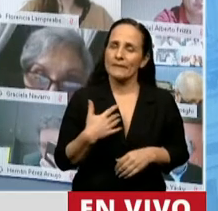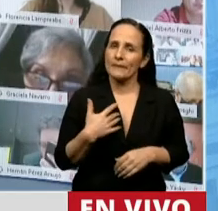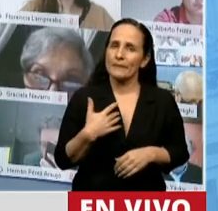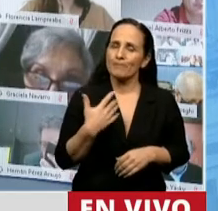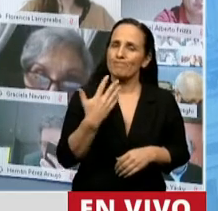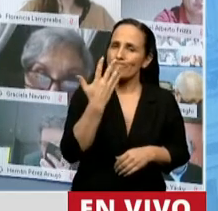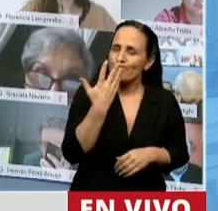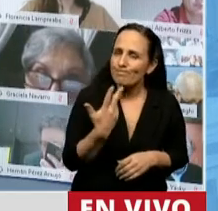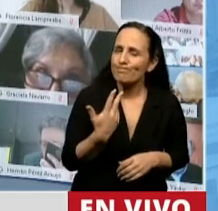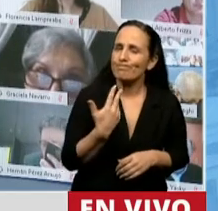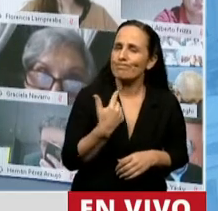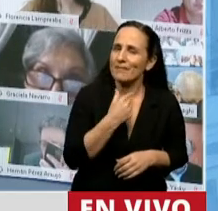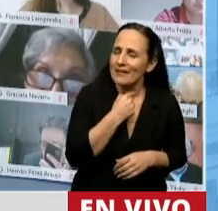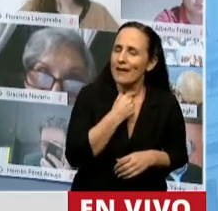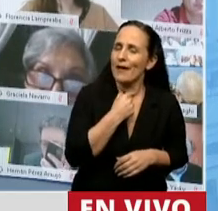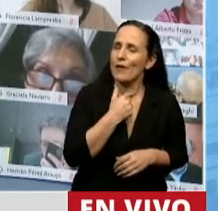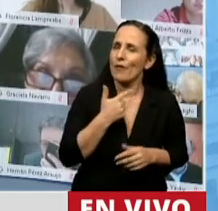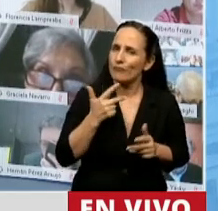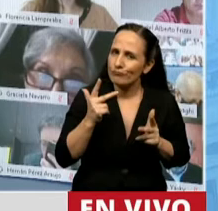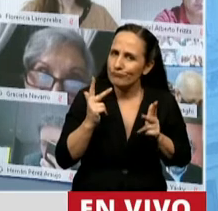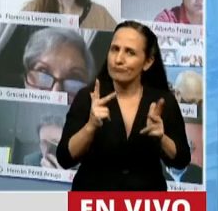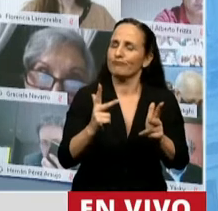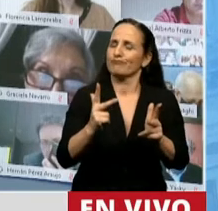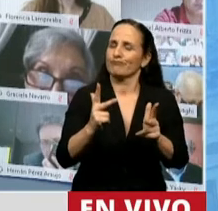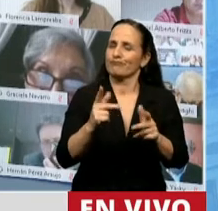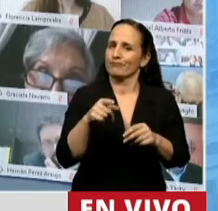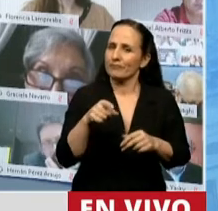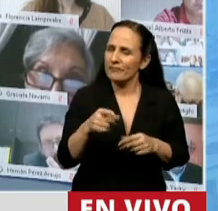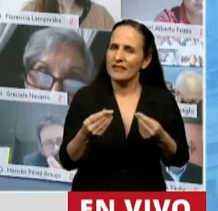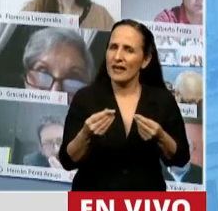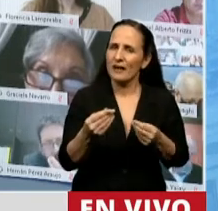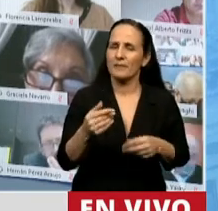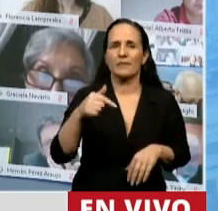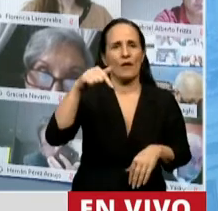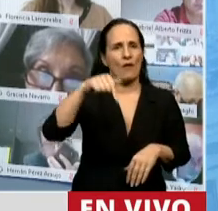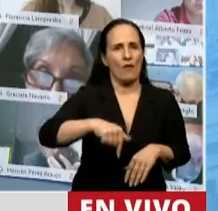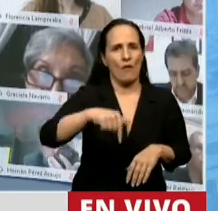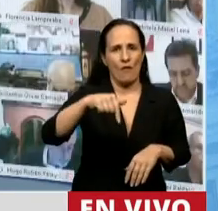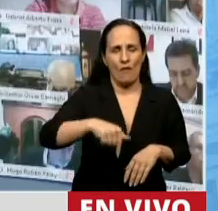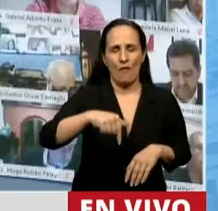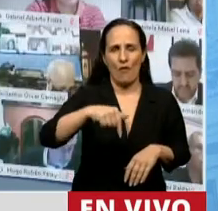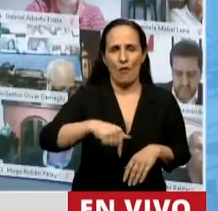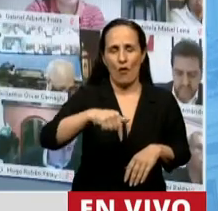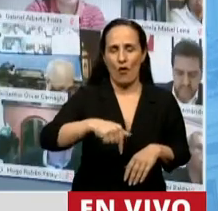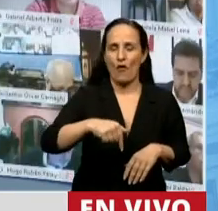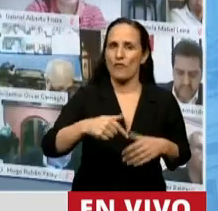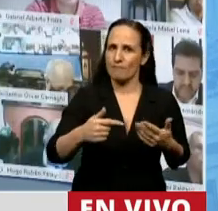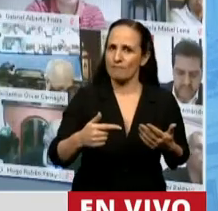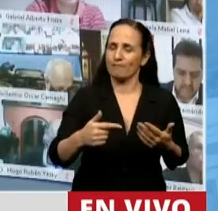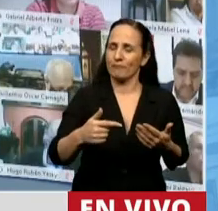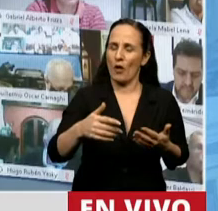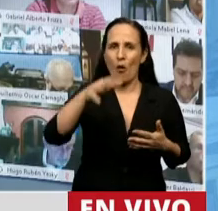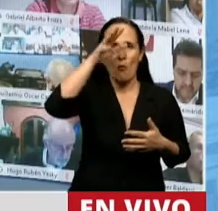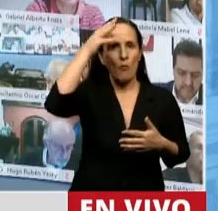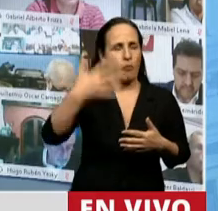resaltar y rescatar que hoy finalmente estemos tratando